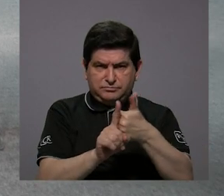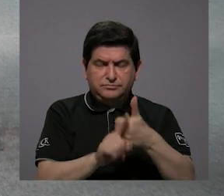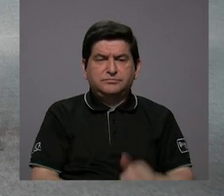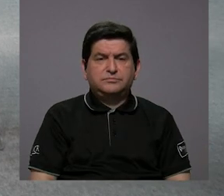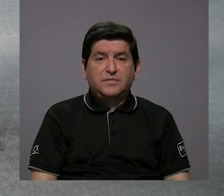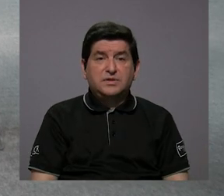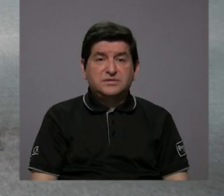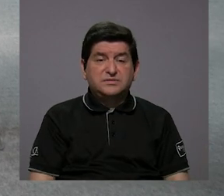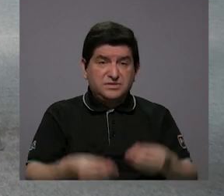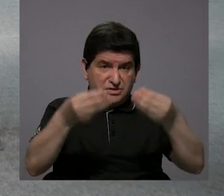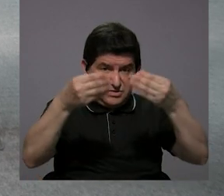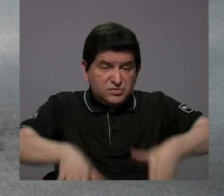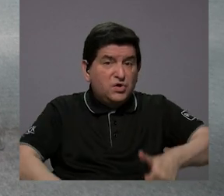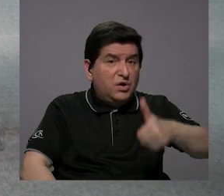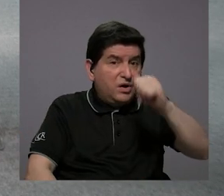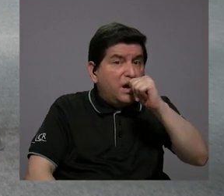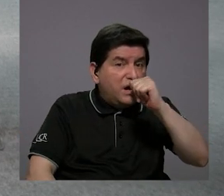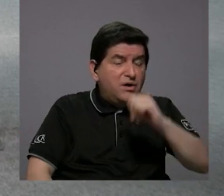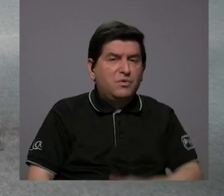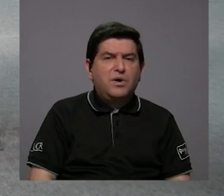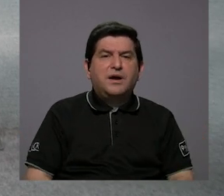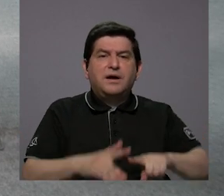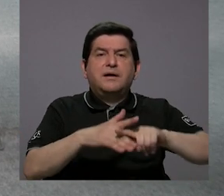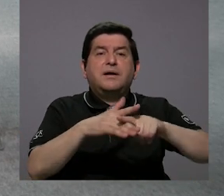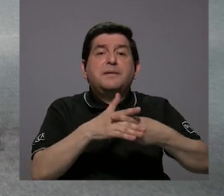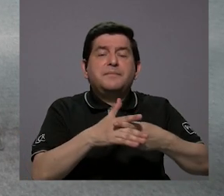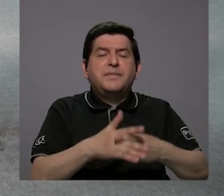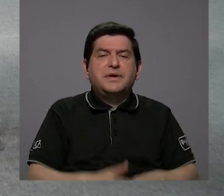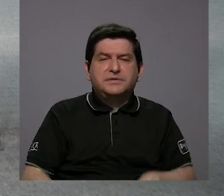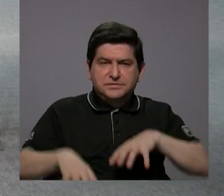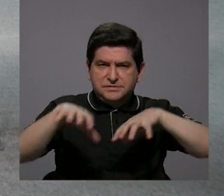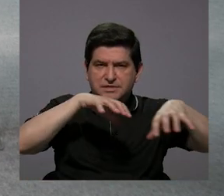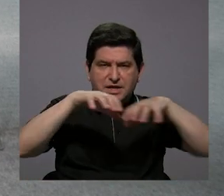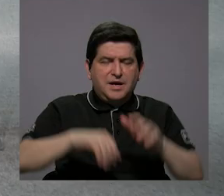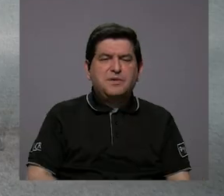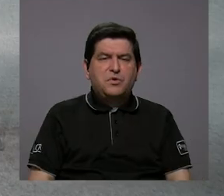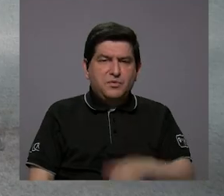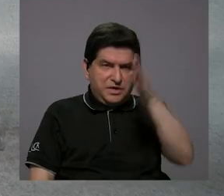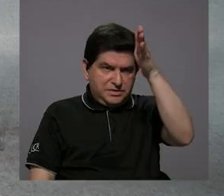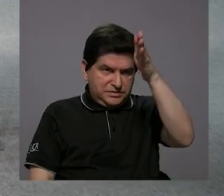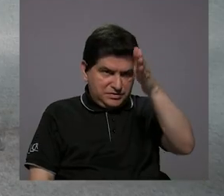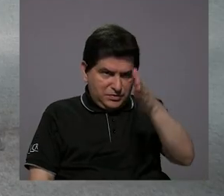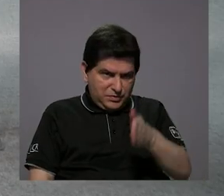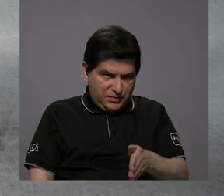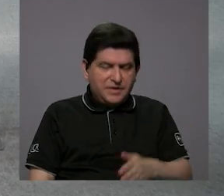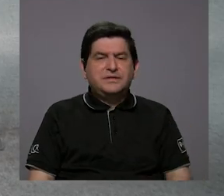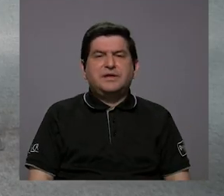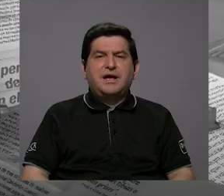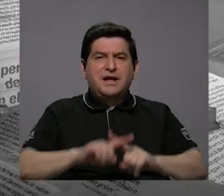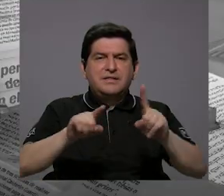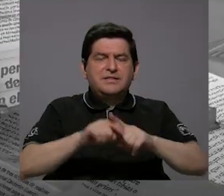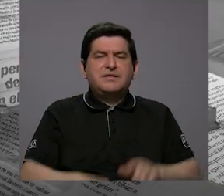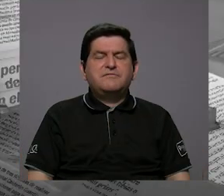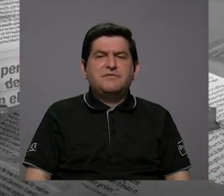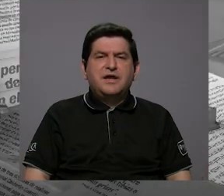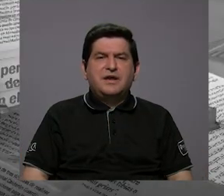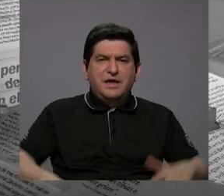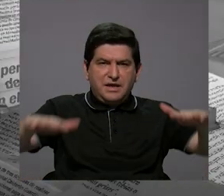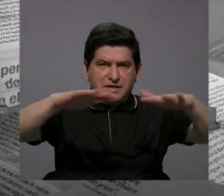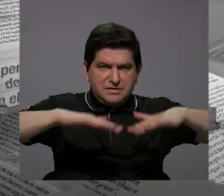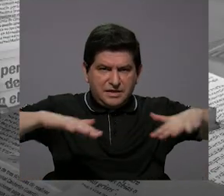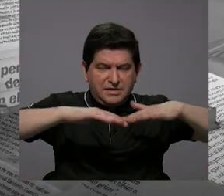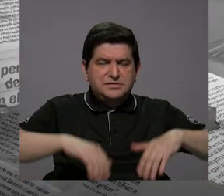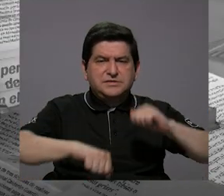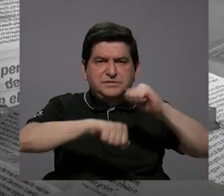si hay un excedente, esa agua comienza a moverse verticalmente a través de los espacios, las fracturas, espacios